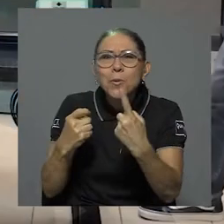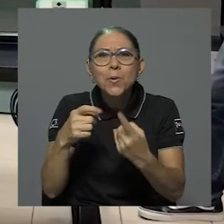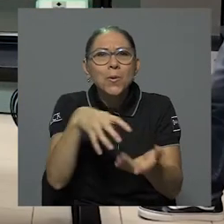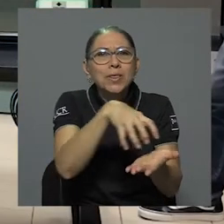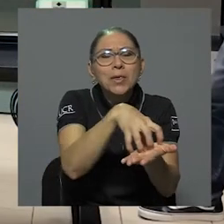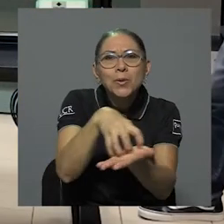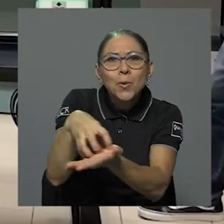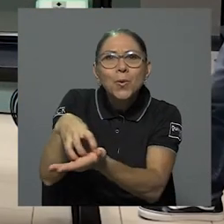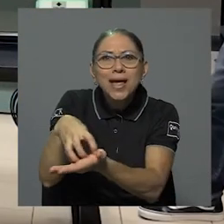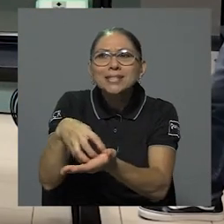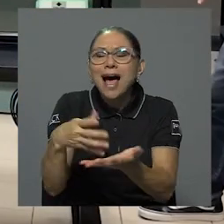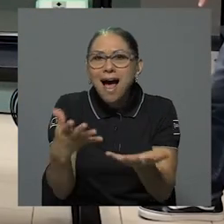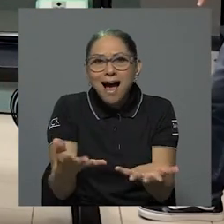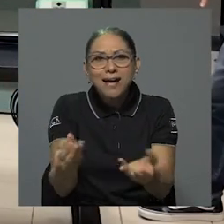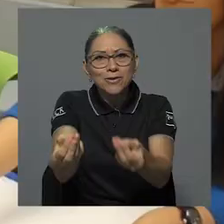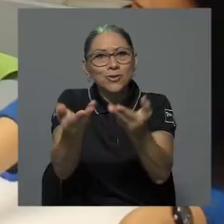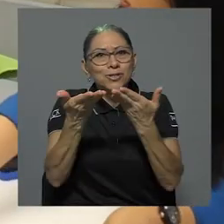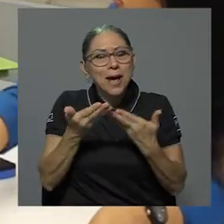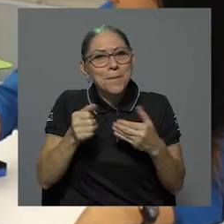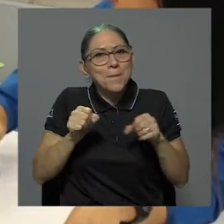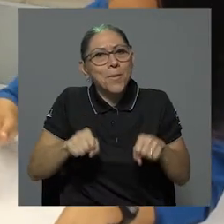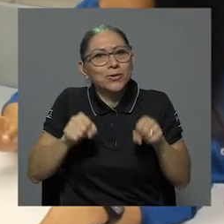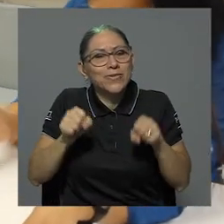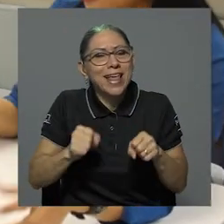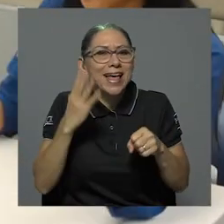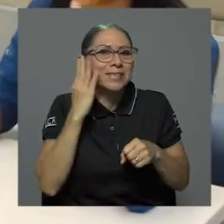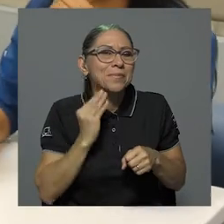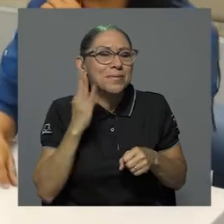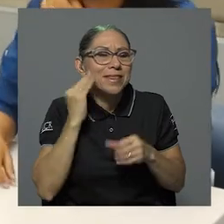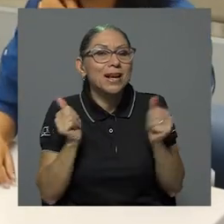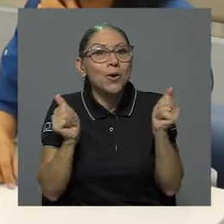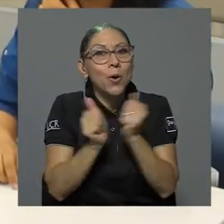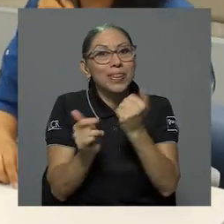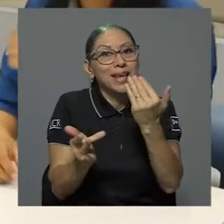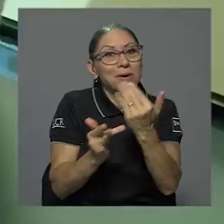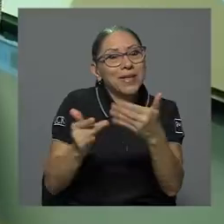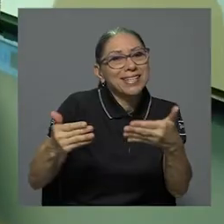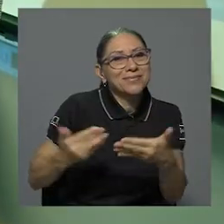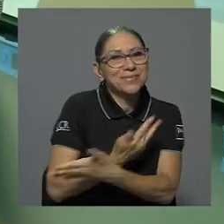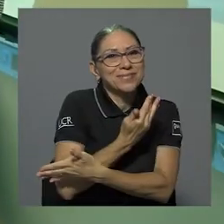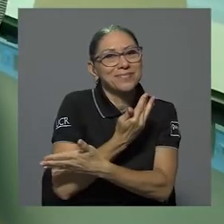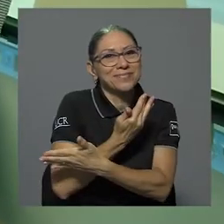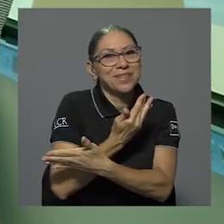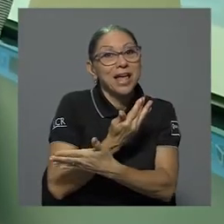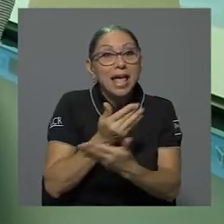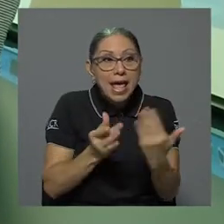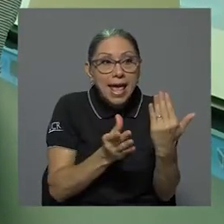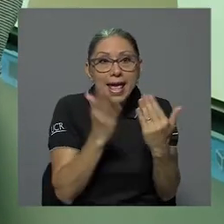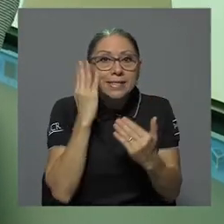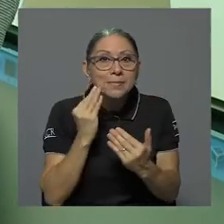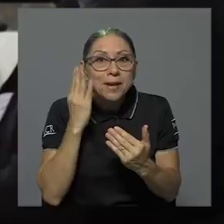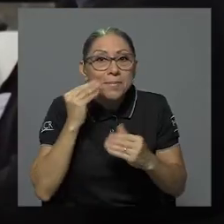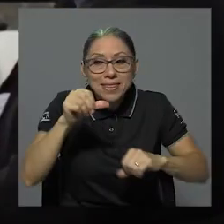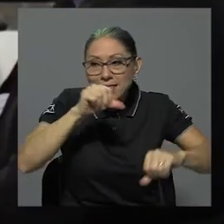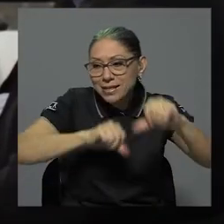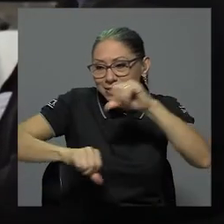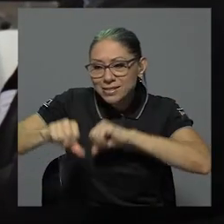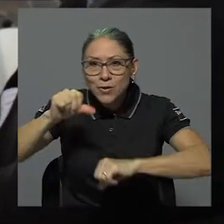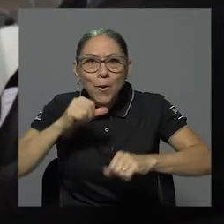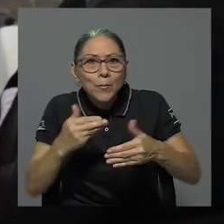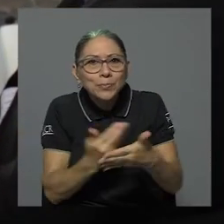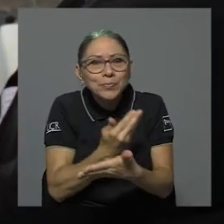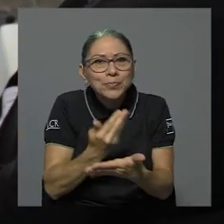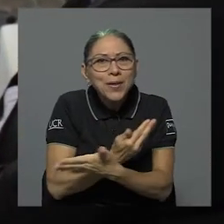posibilidades de experimentar con tecnologías emergentes. Cuando existe la experimentación da lugar a que el